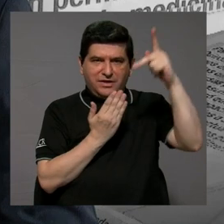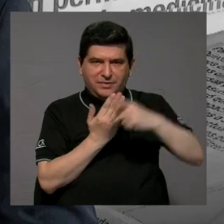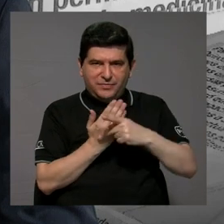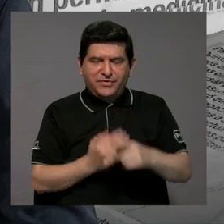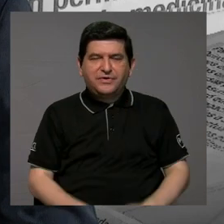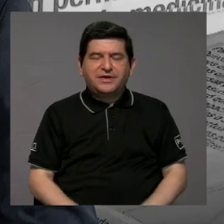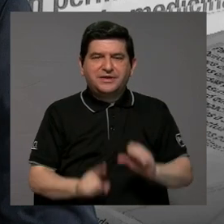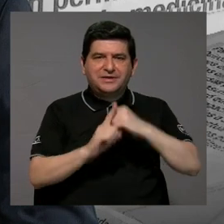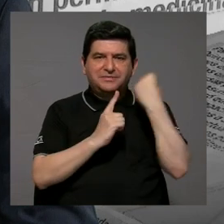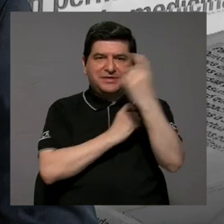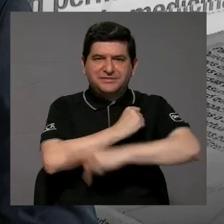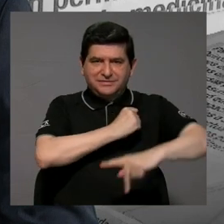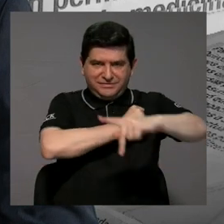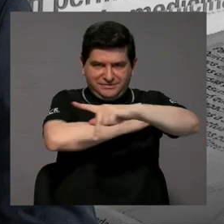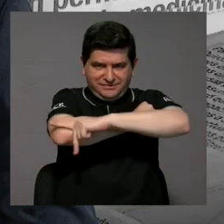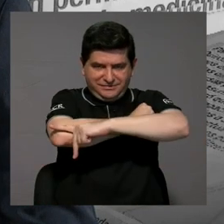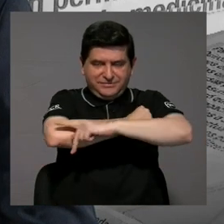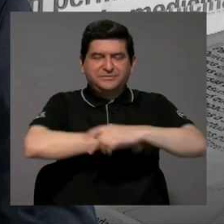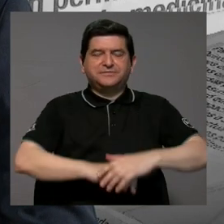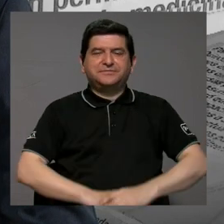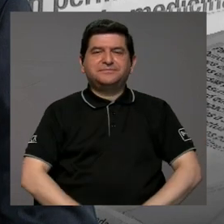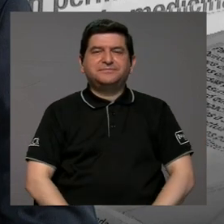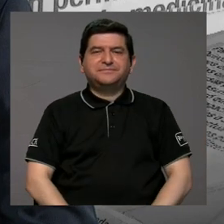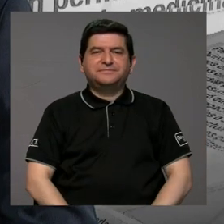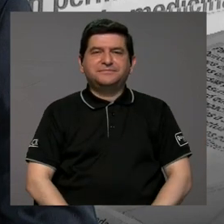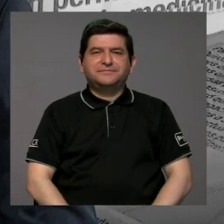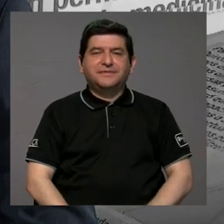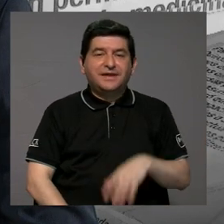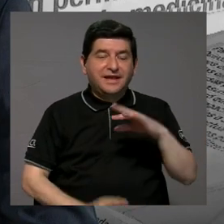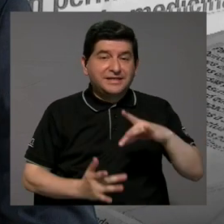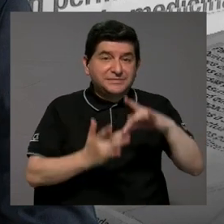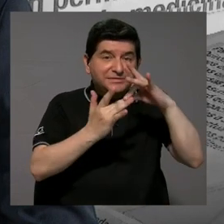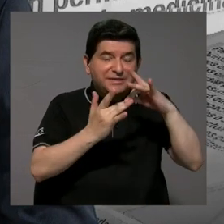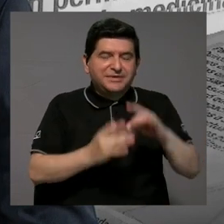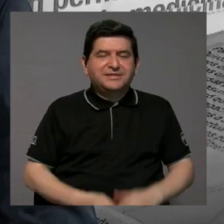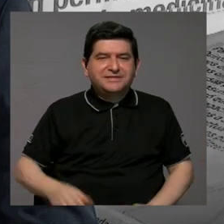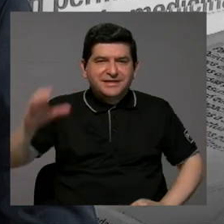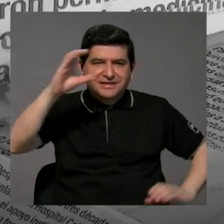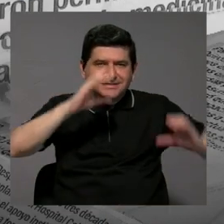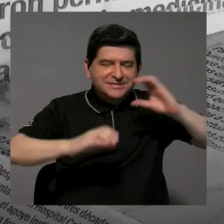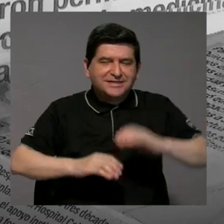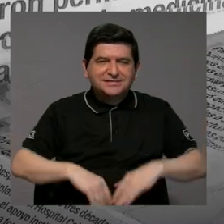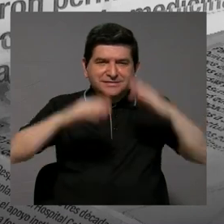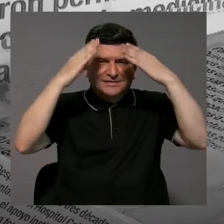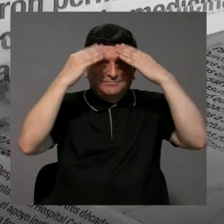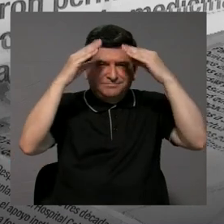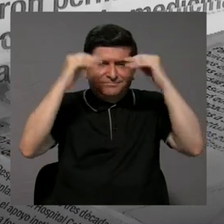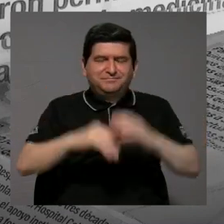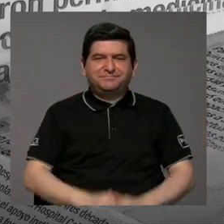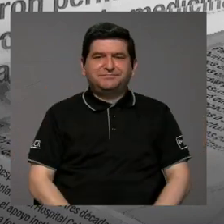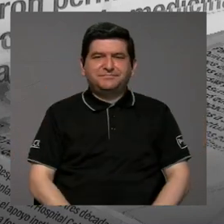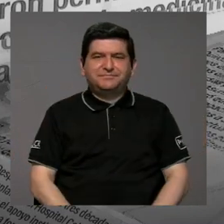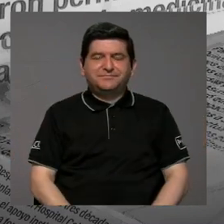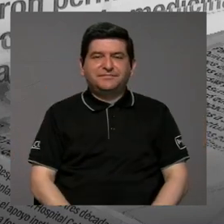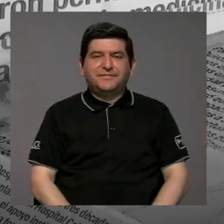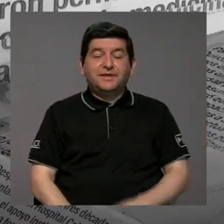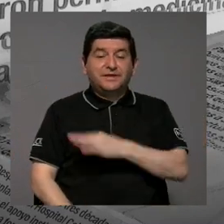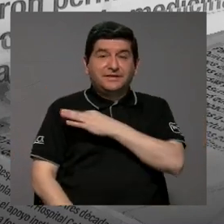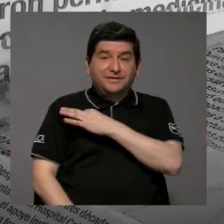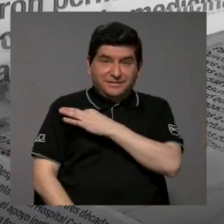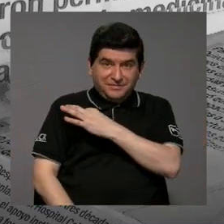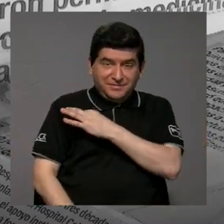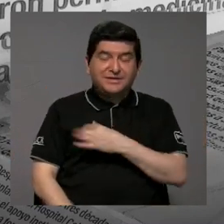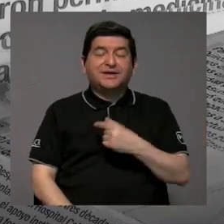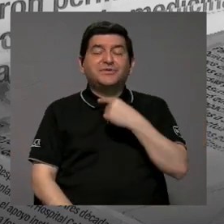de la Nación, en el programa del Estado de la Nación en Ciencias de Datos. Es un gusto tenerlo y específicamente en este